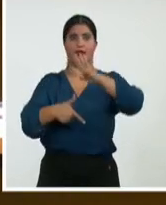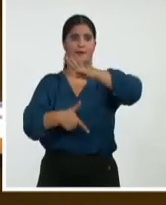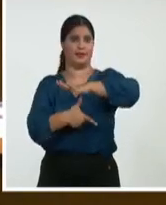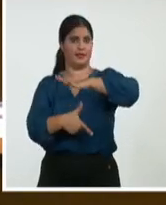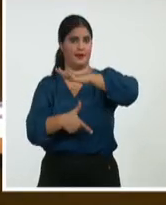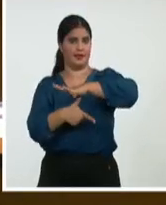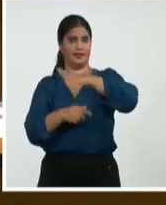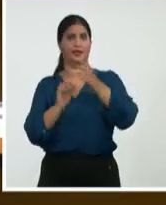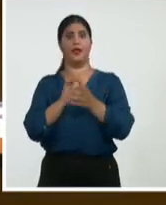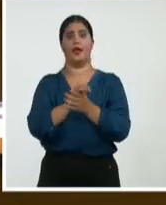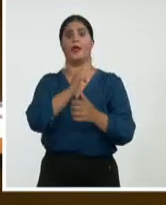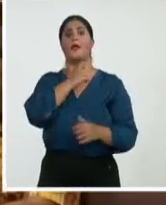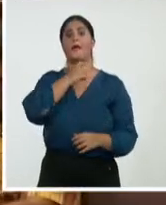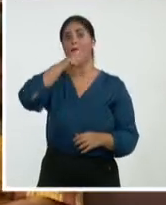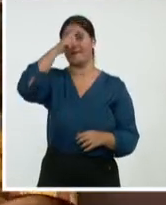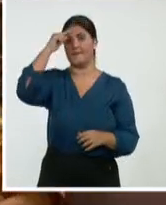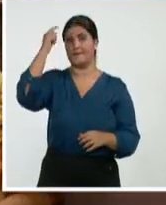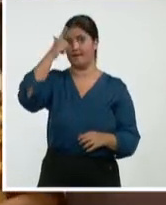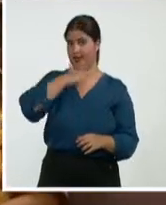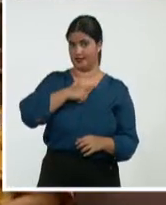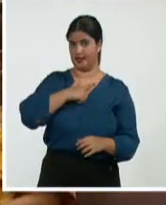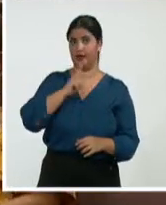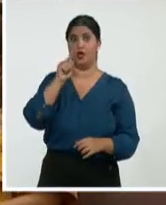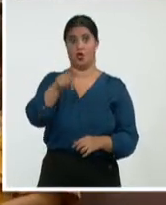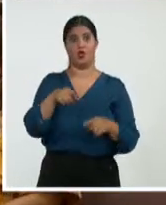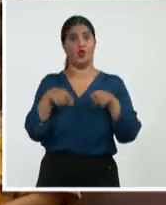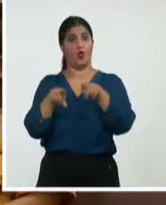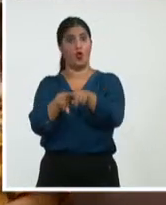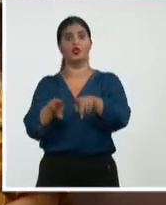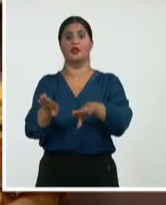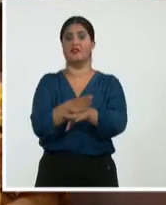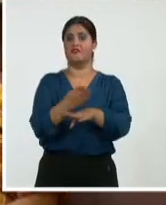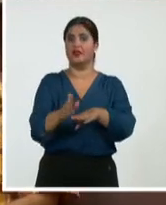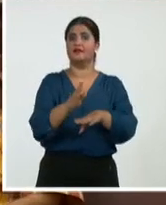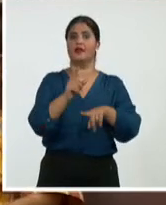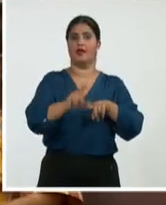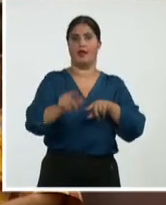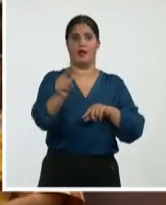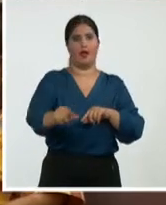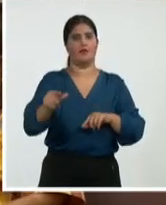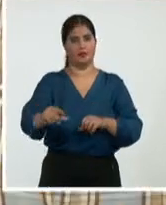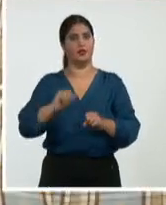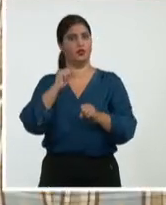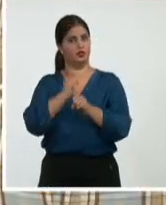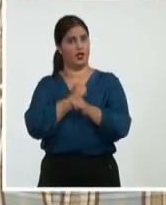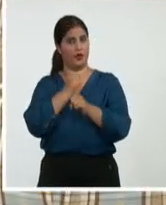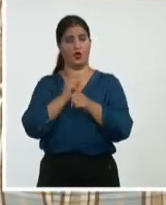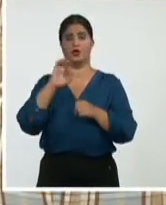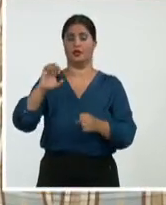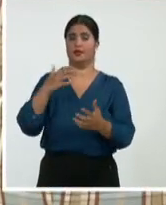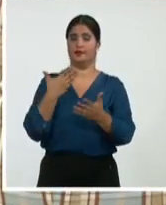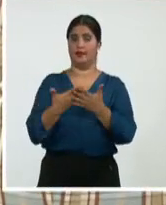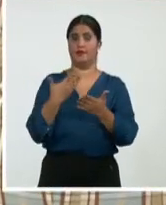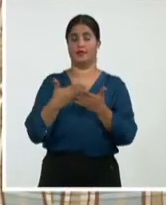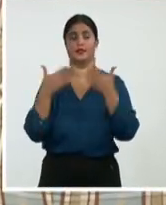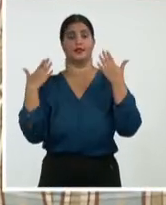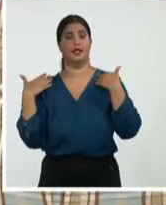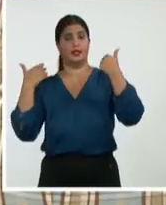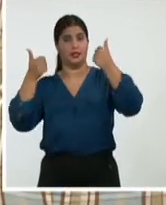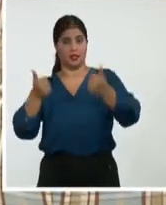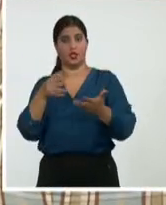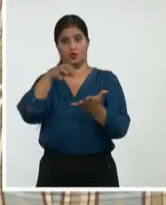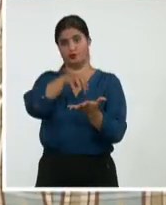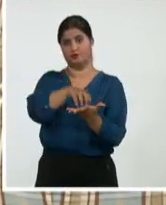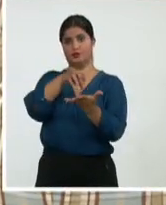de Cuba, Salvador Valdés Mesa con productores individuales, usufructuarios, empresarios, directivos relacionados con la